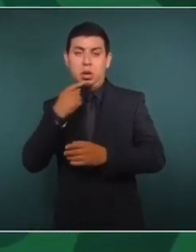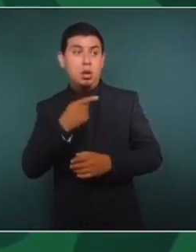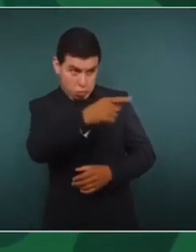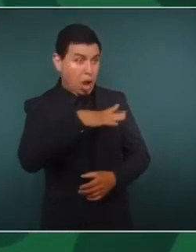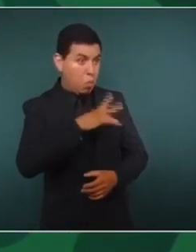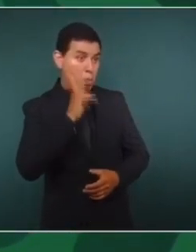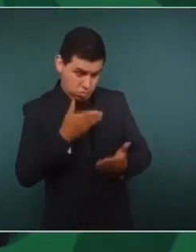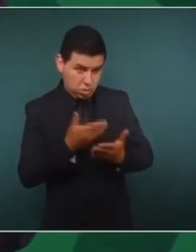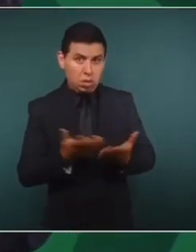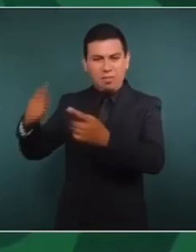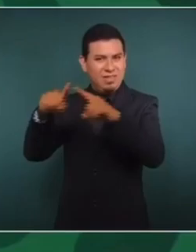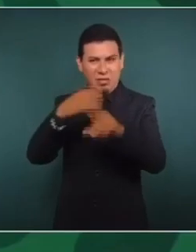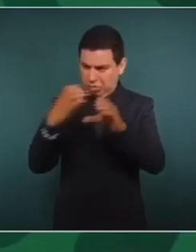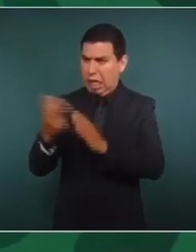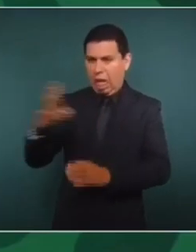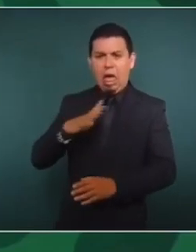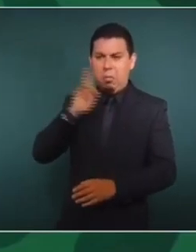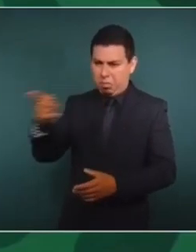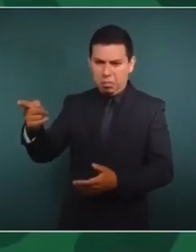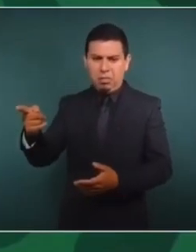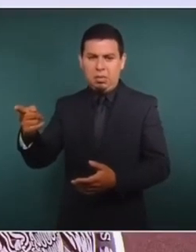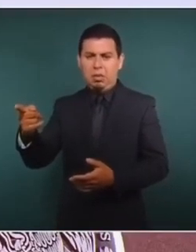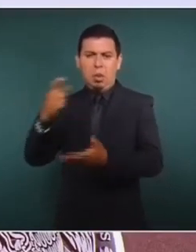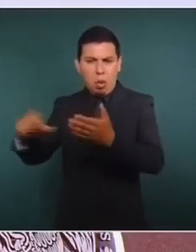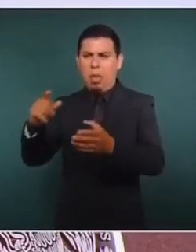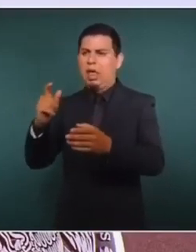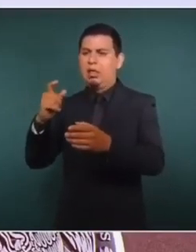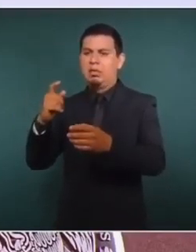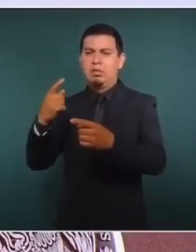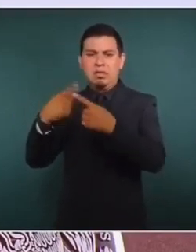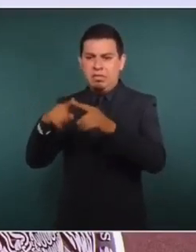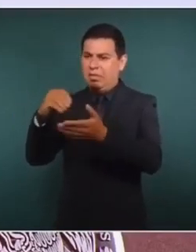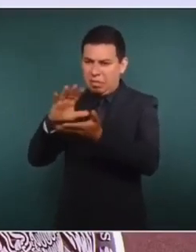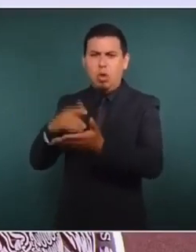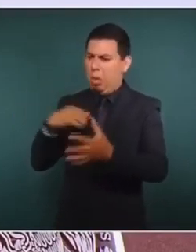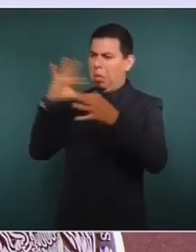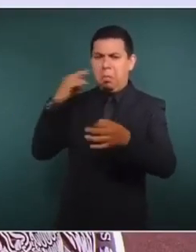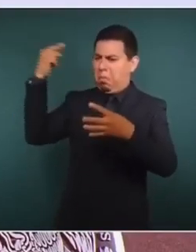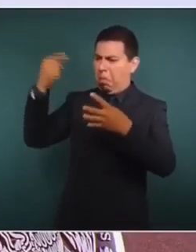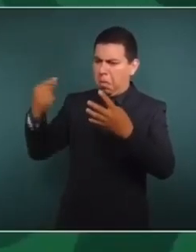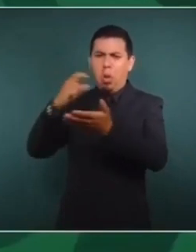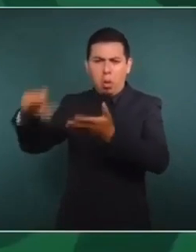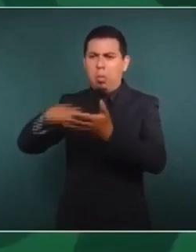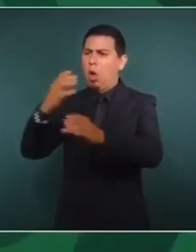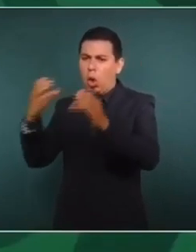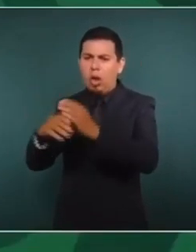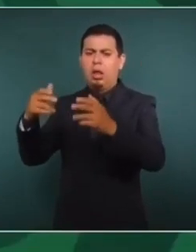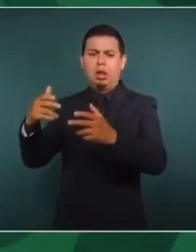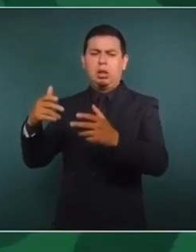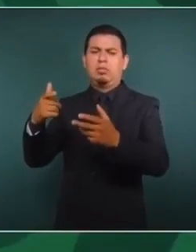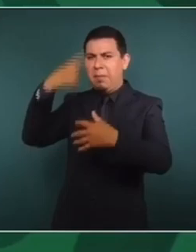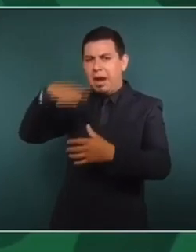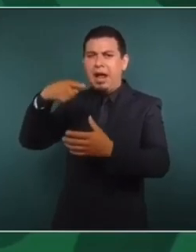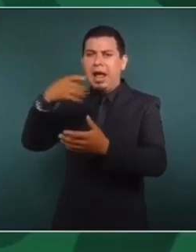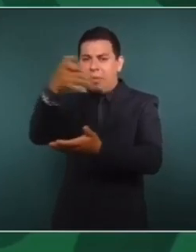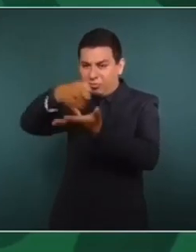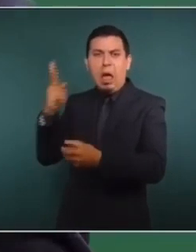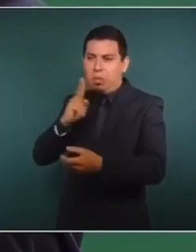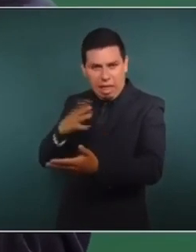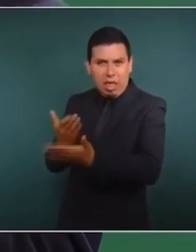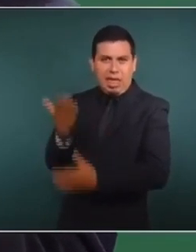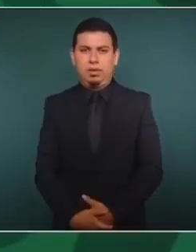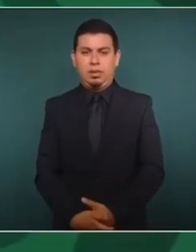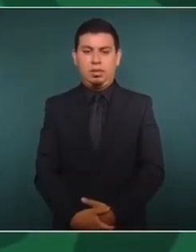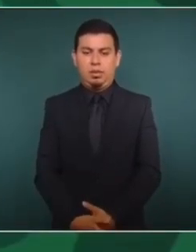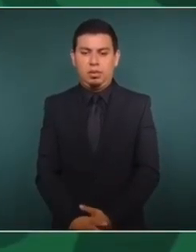de corrupción. Le menciono la compra. Le describo lo que habían hecho con la compra de la planta de fertilizantes. Lo que había hecho Pemex,